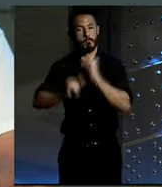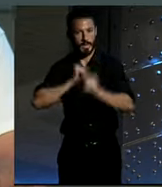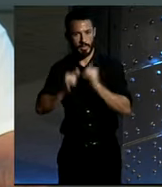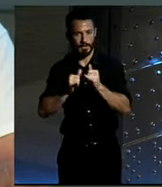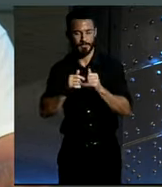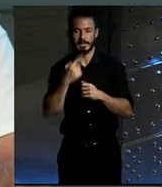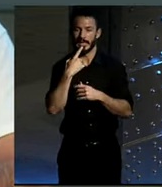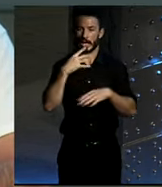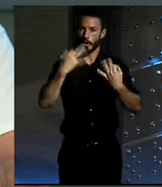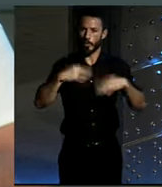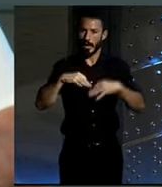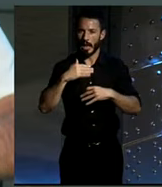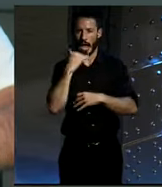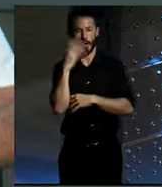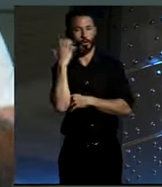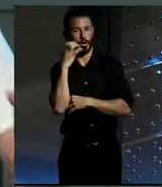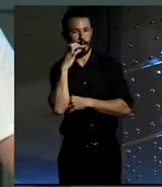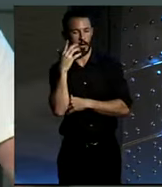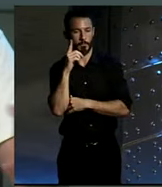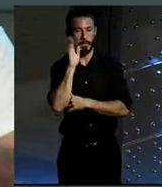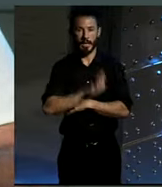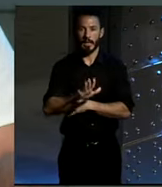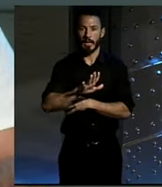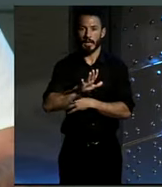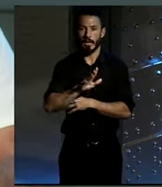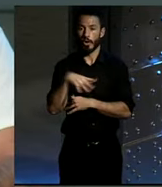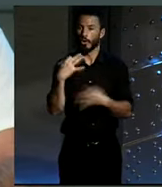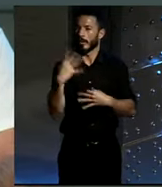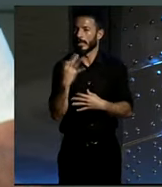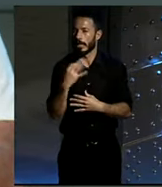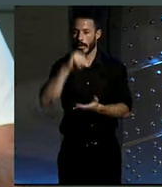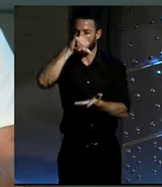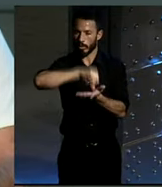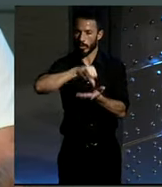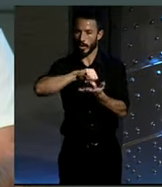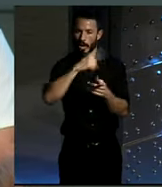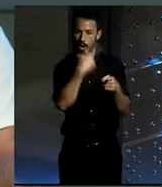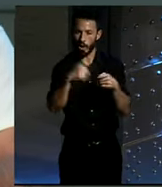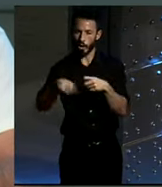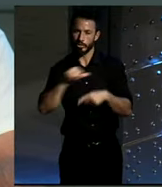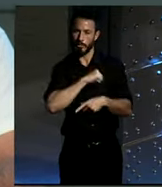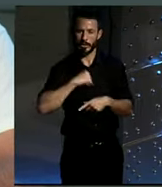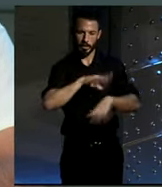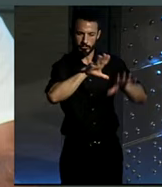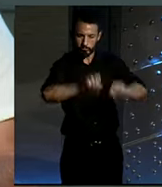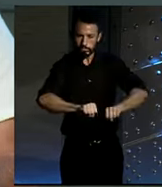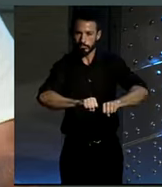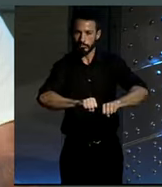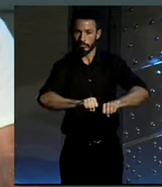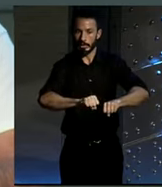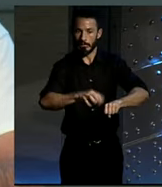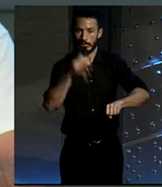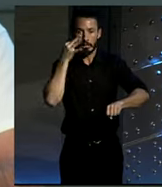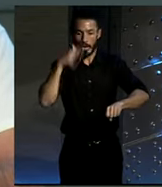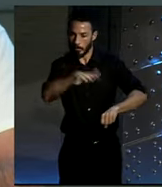raro. Nos hemos acostumbrado a normal, que es tener las ciudades invadidas de cosas que son privadas ocupando nuestro espacio que es público. Eso es